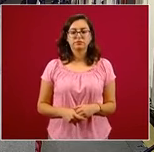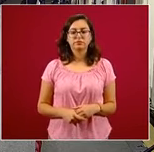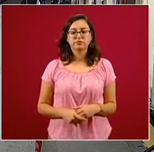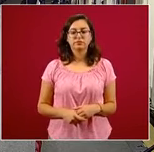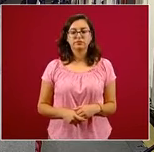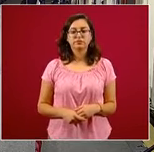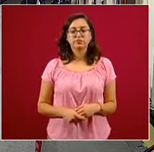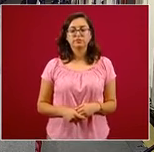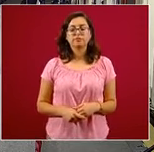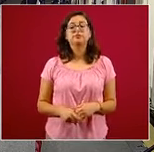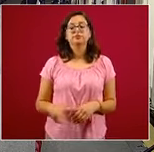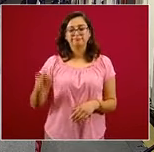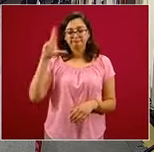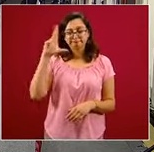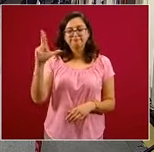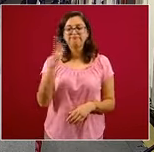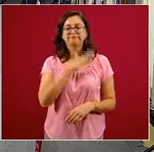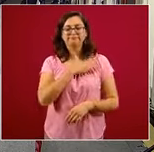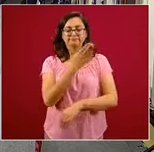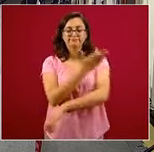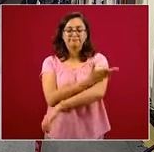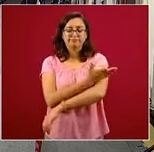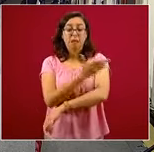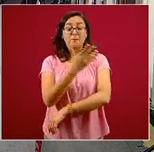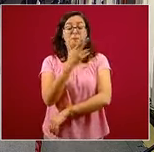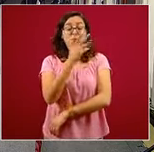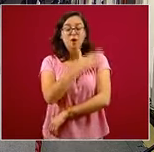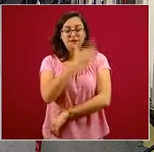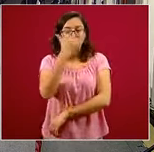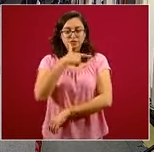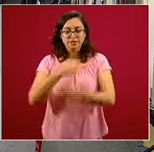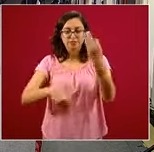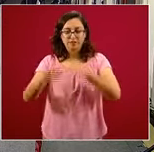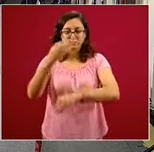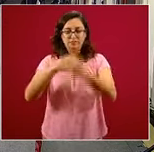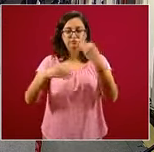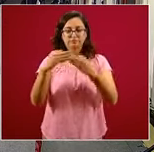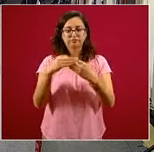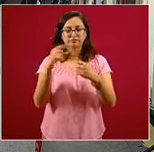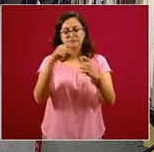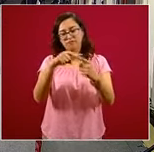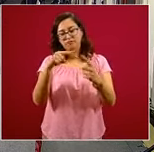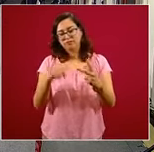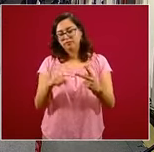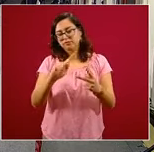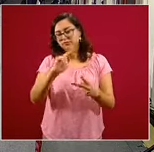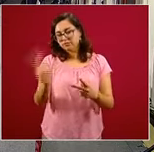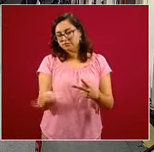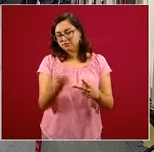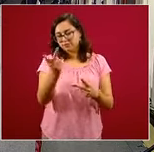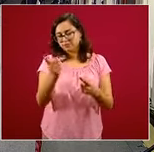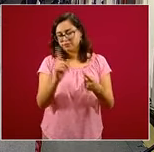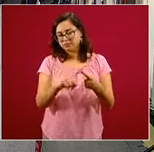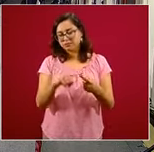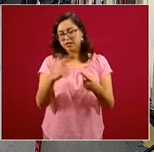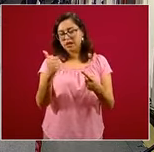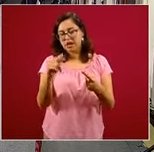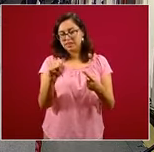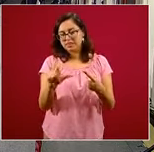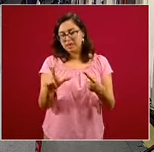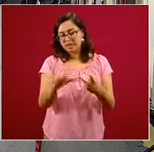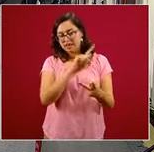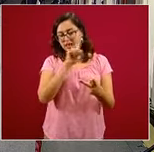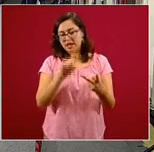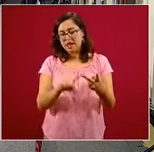Hola, buenas noches a todos. Primero, dos preguntas, una para el doctor López-Gatell, una para el doctor